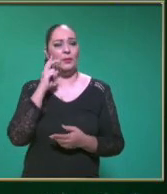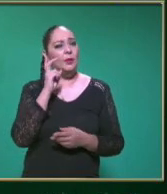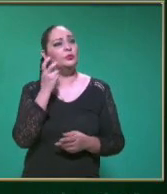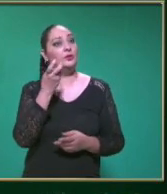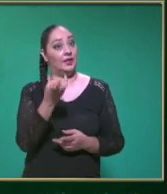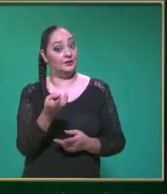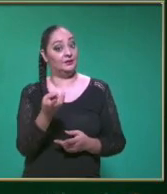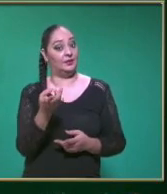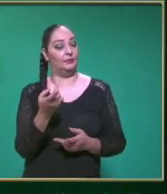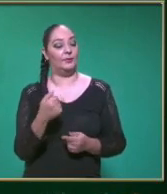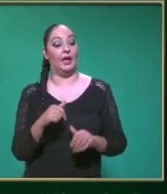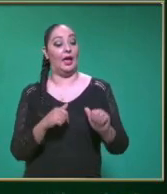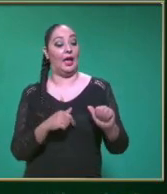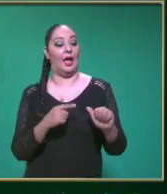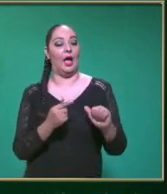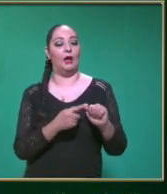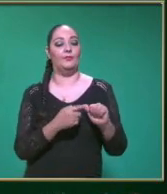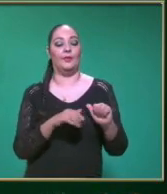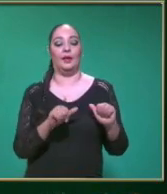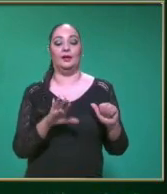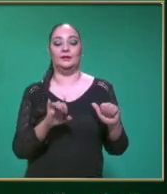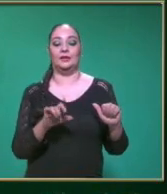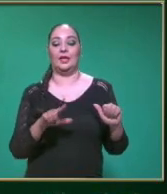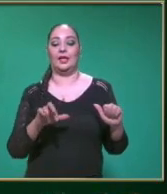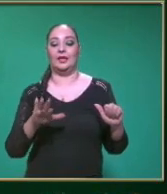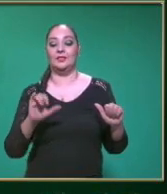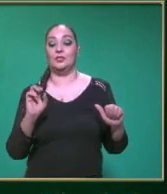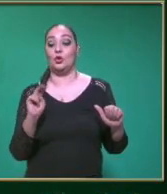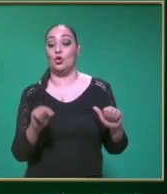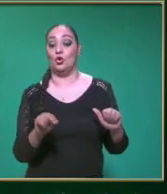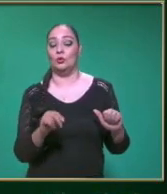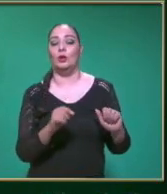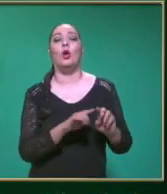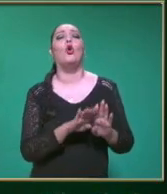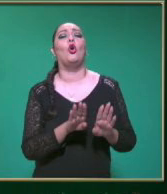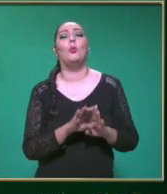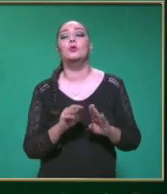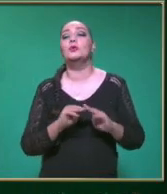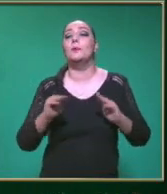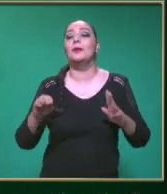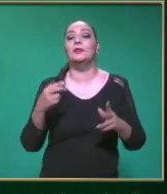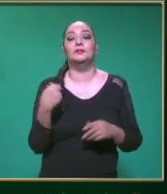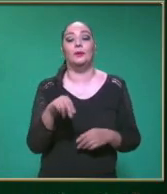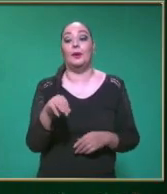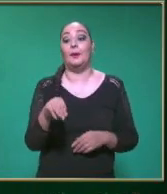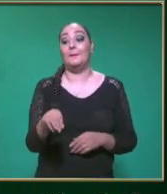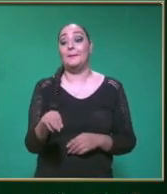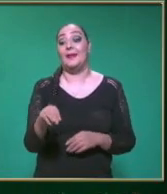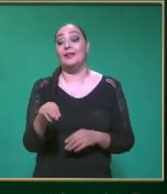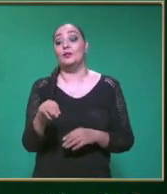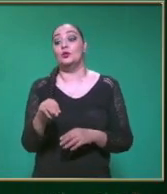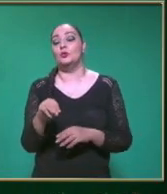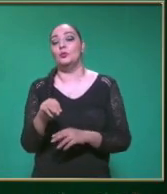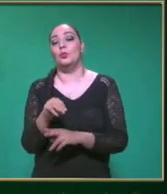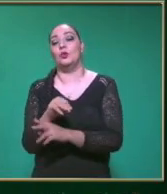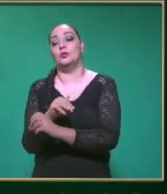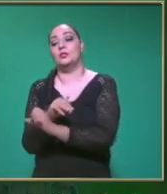fórmula La A Nos representa La aceleración Y su unidad de medida Va a ser Metros por segundo Al cuadrado